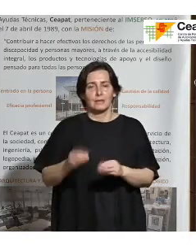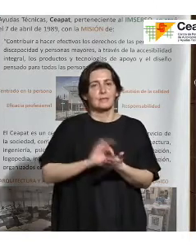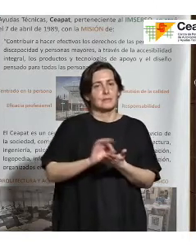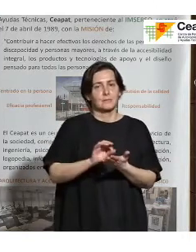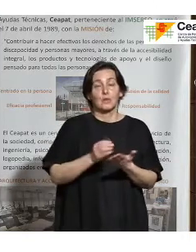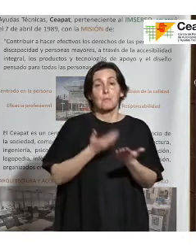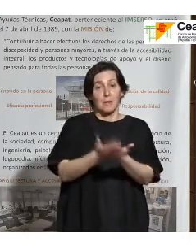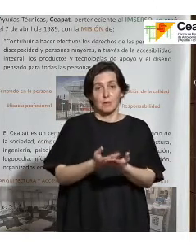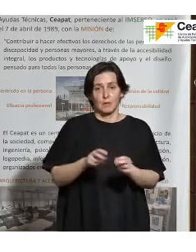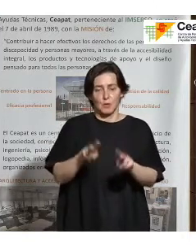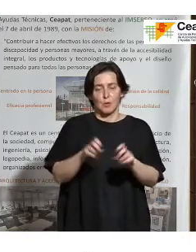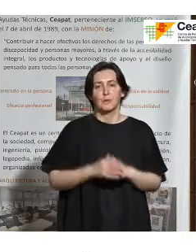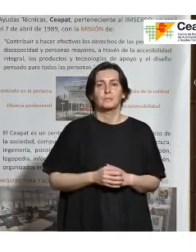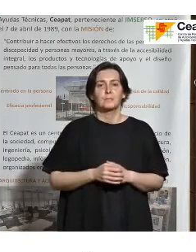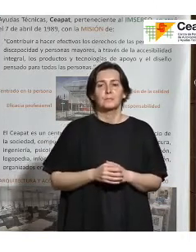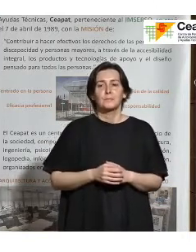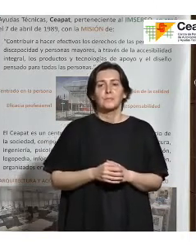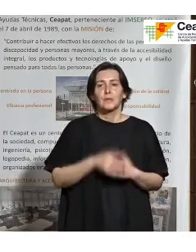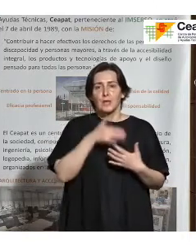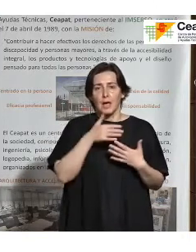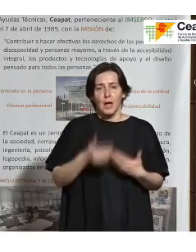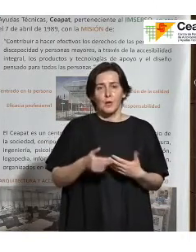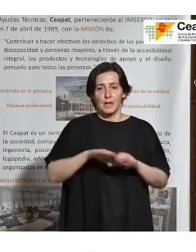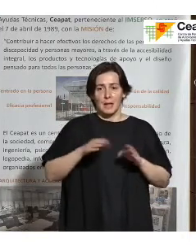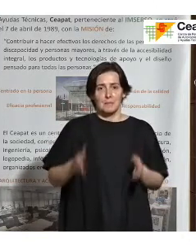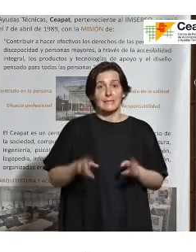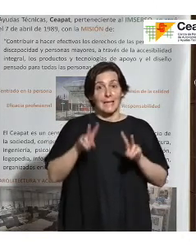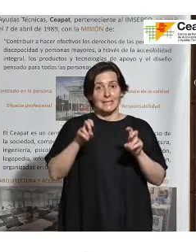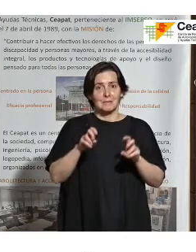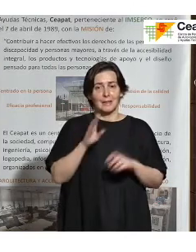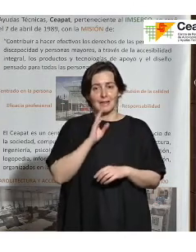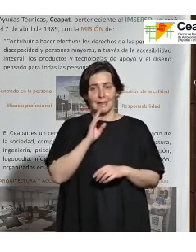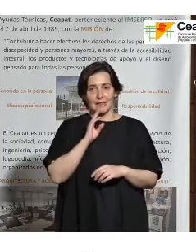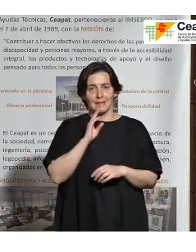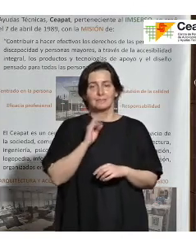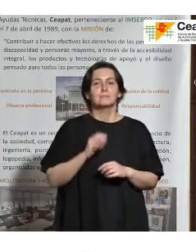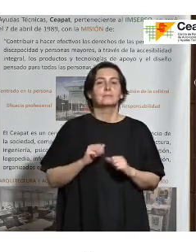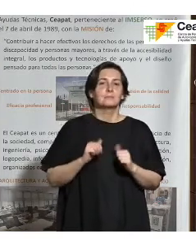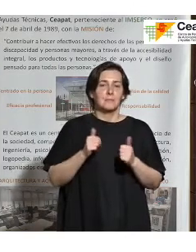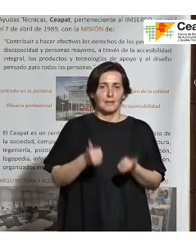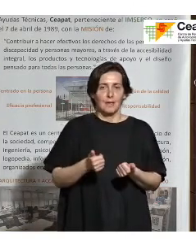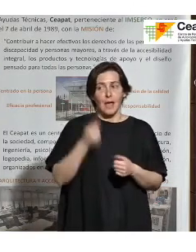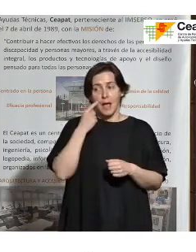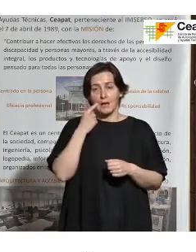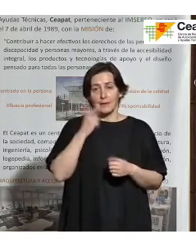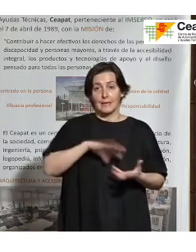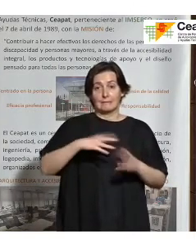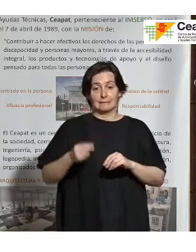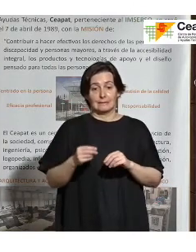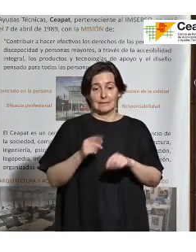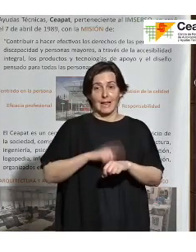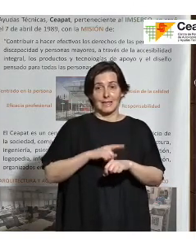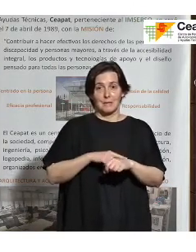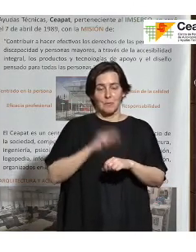Bueno, pues todo esto es lo que vamos a abordar en esta mesa. Vamos a intentar ajustarnos al tiempo y